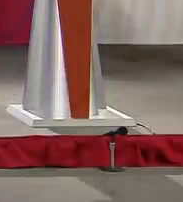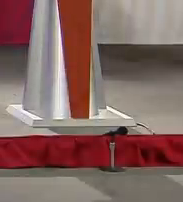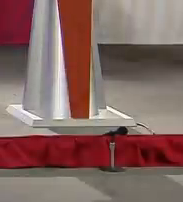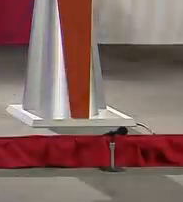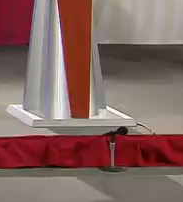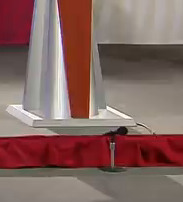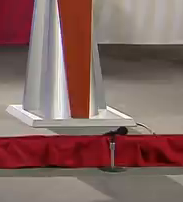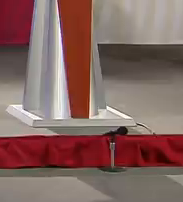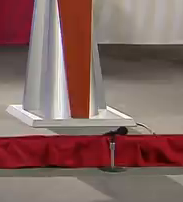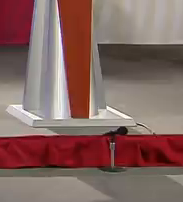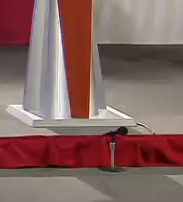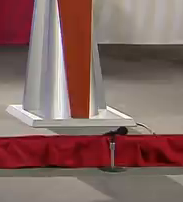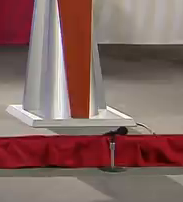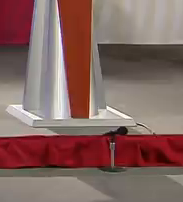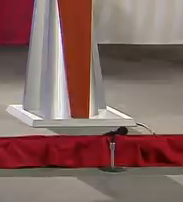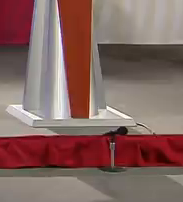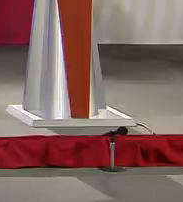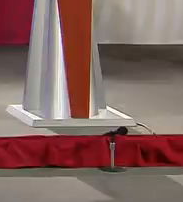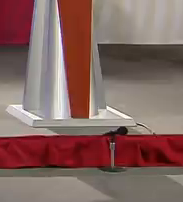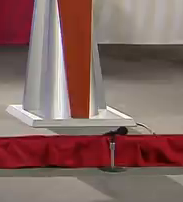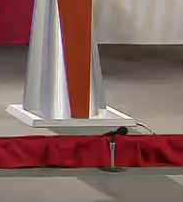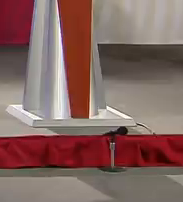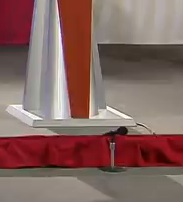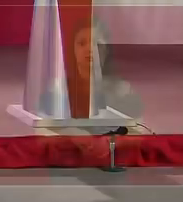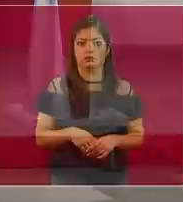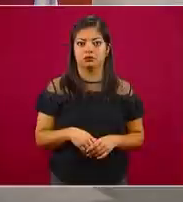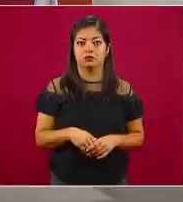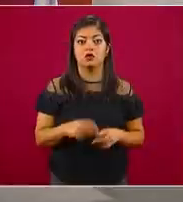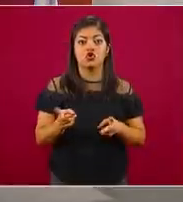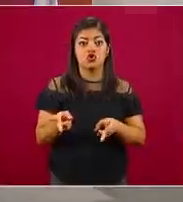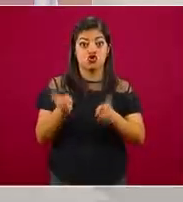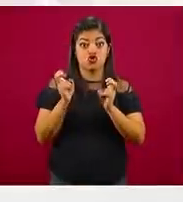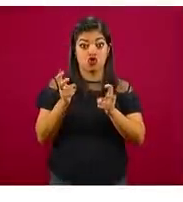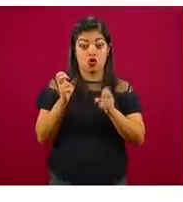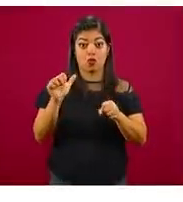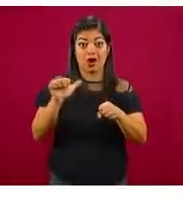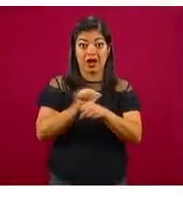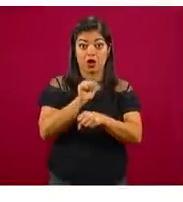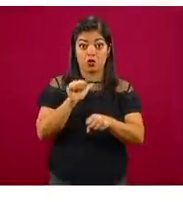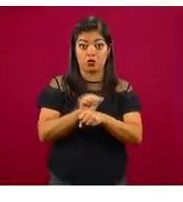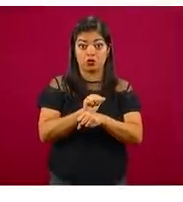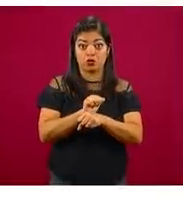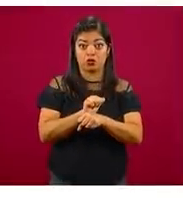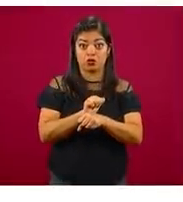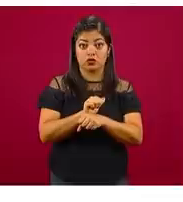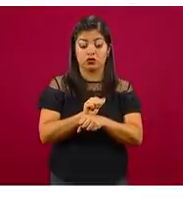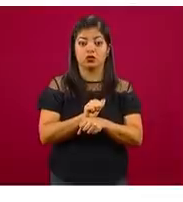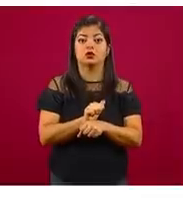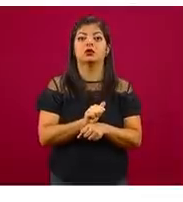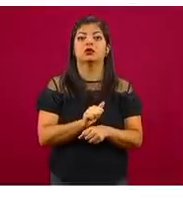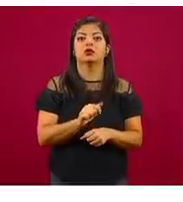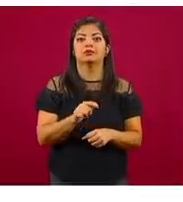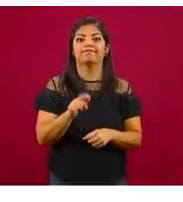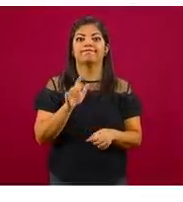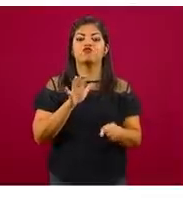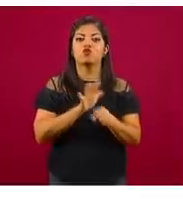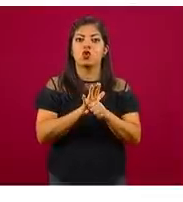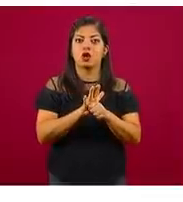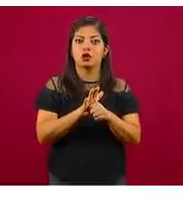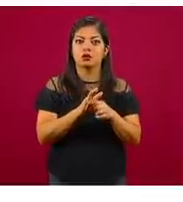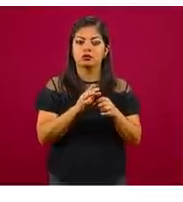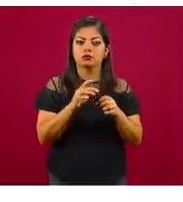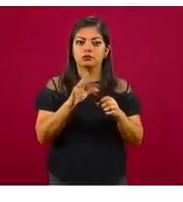adelante. Esta nuevamente también, el robo de vehículo está acotado a